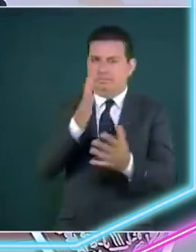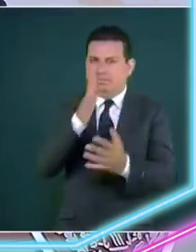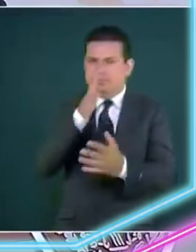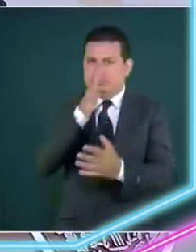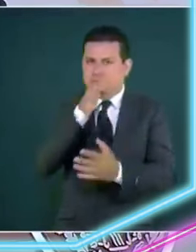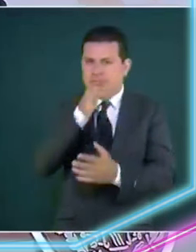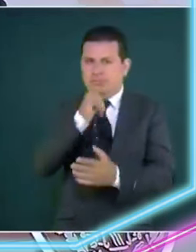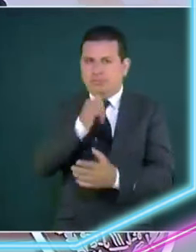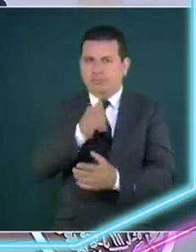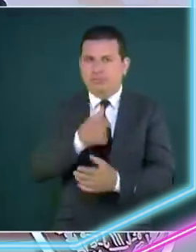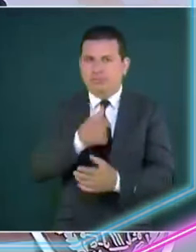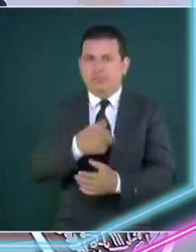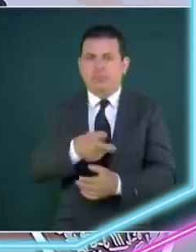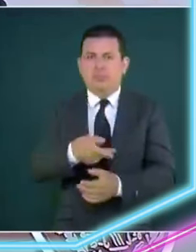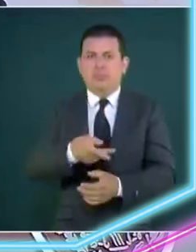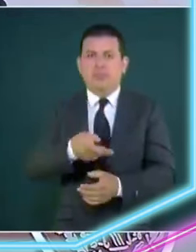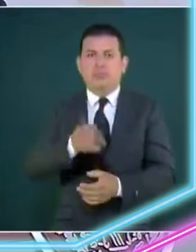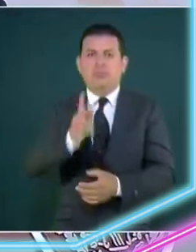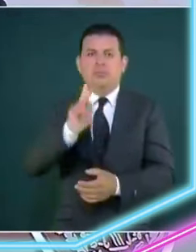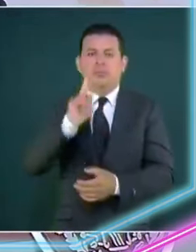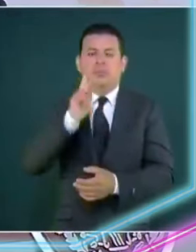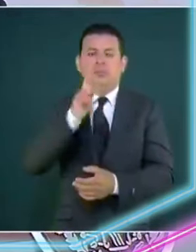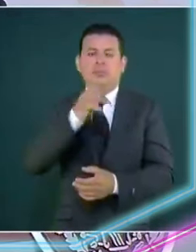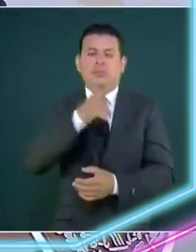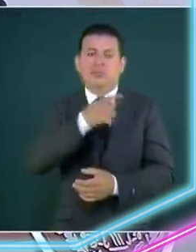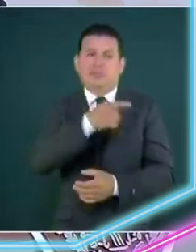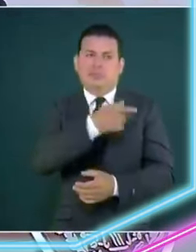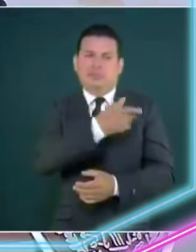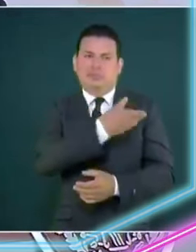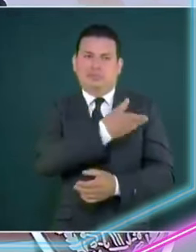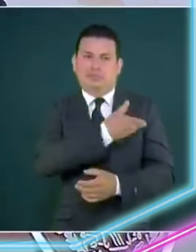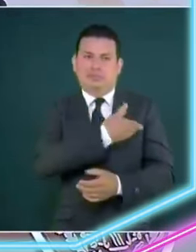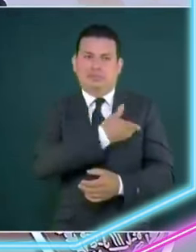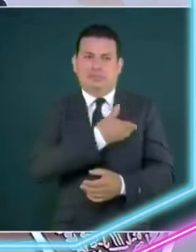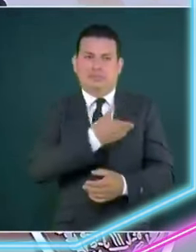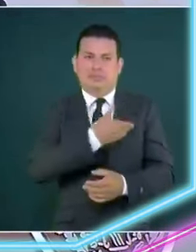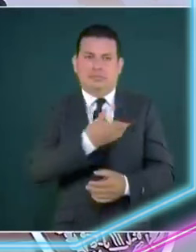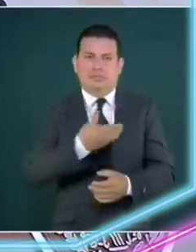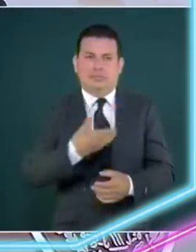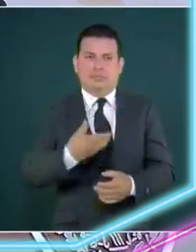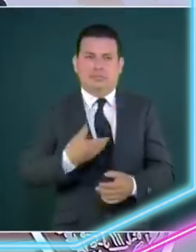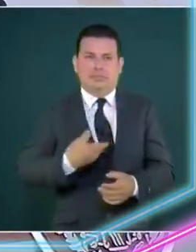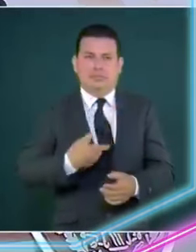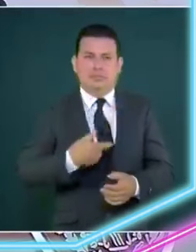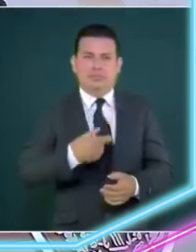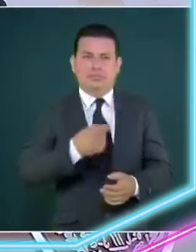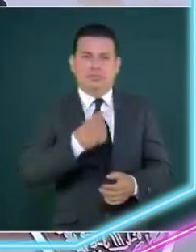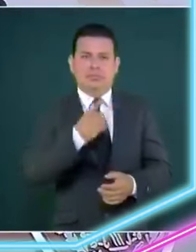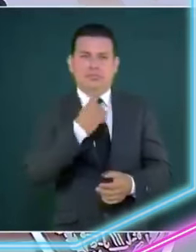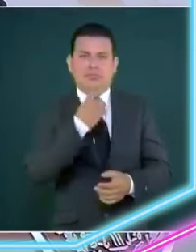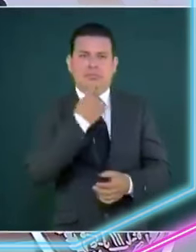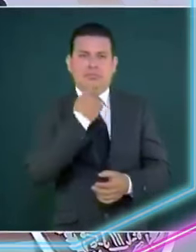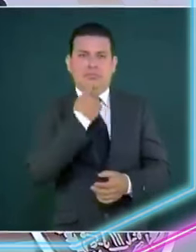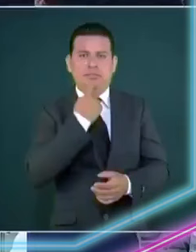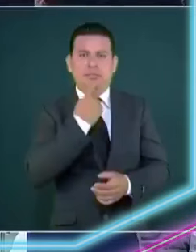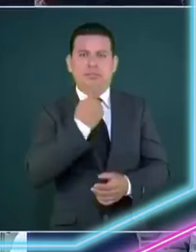que cuando lleguen estos venezolanos que hayan regresado ya a su país les den trabajo entonces tendrían durante seis